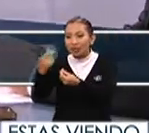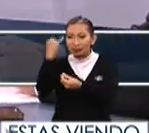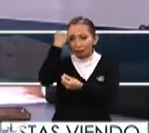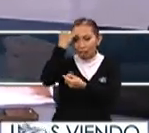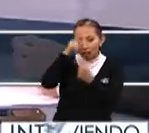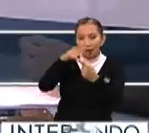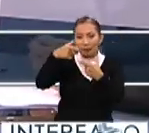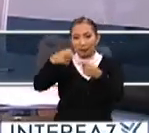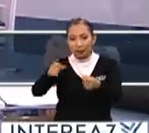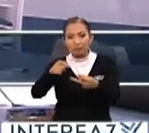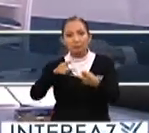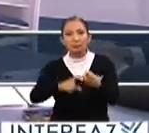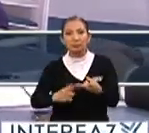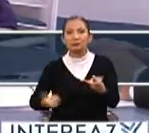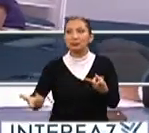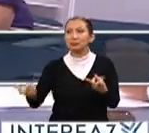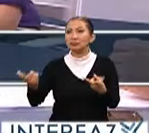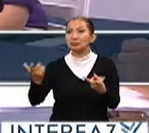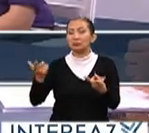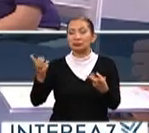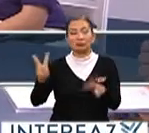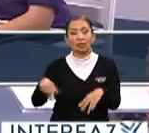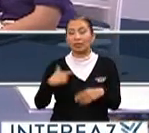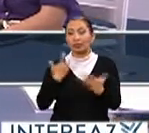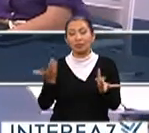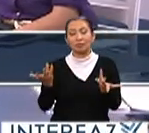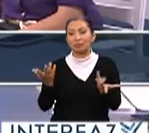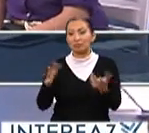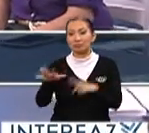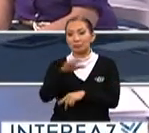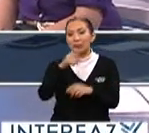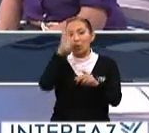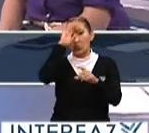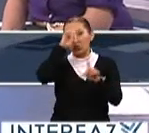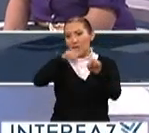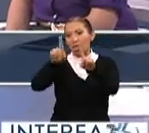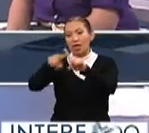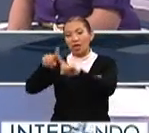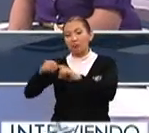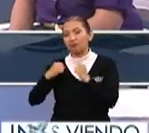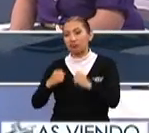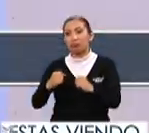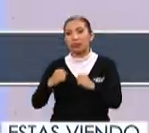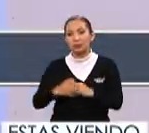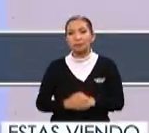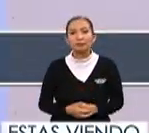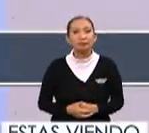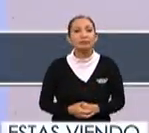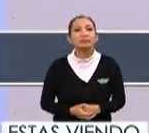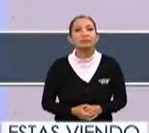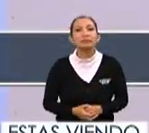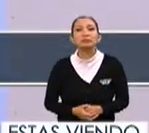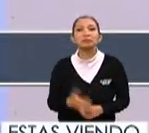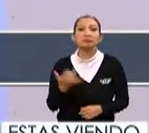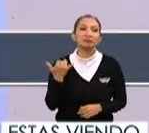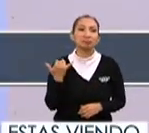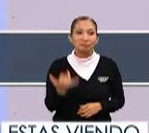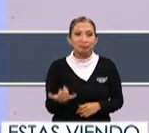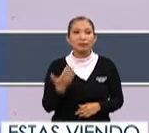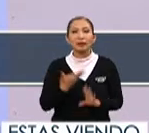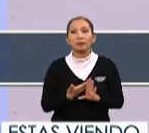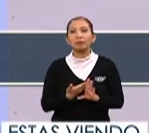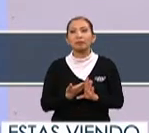hindúes japoneses es una interculturalidad muy fuerte y